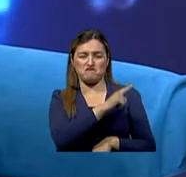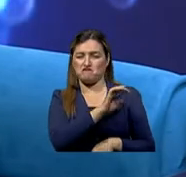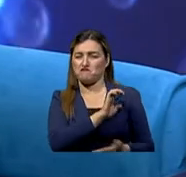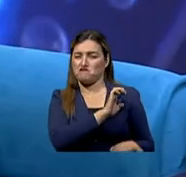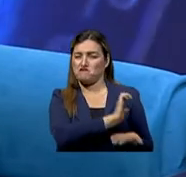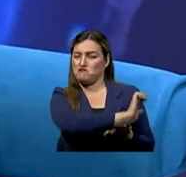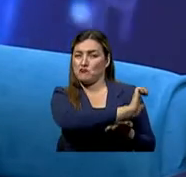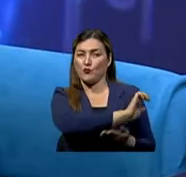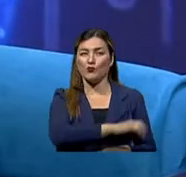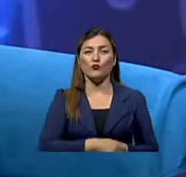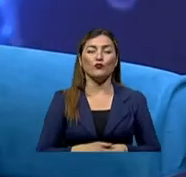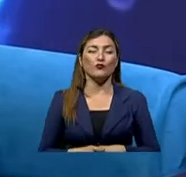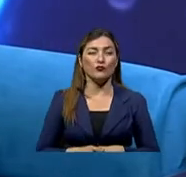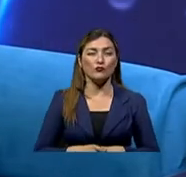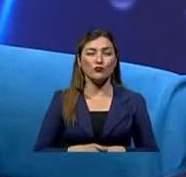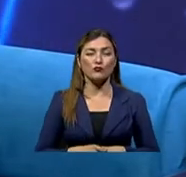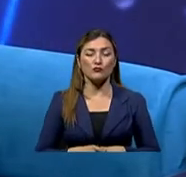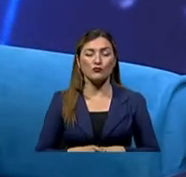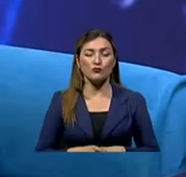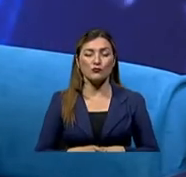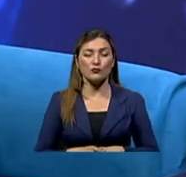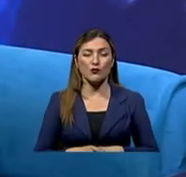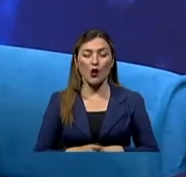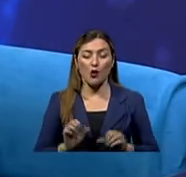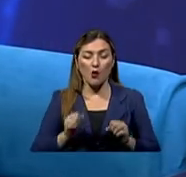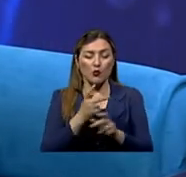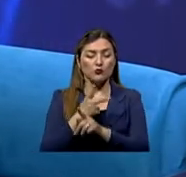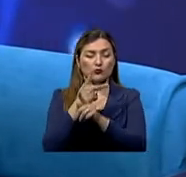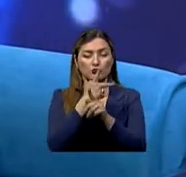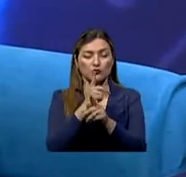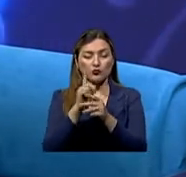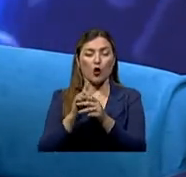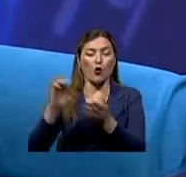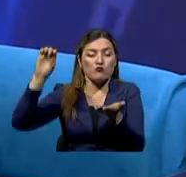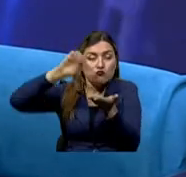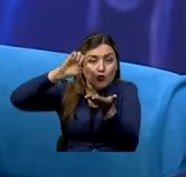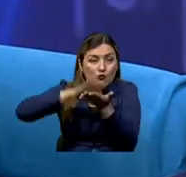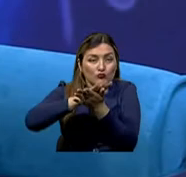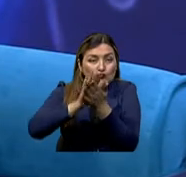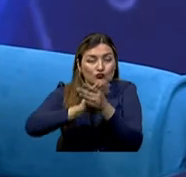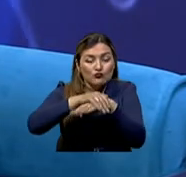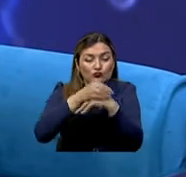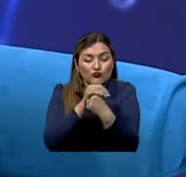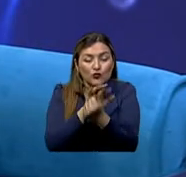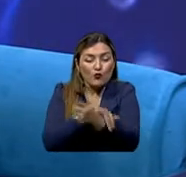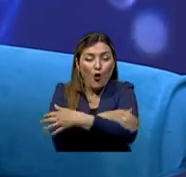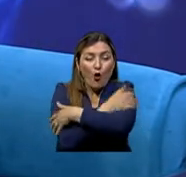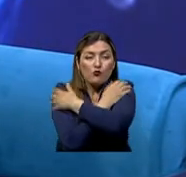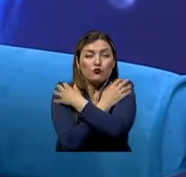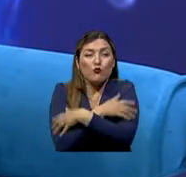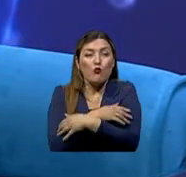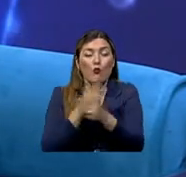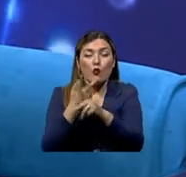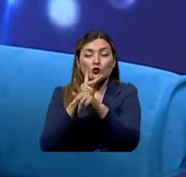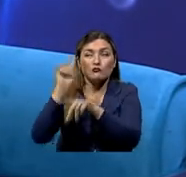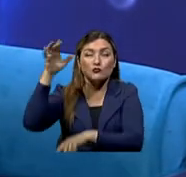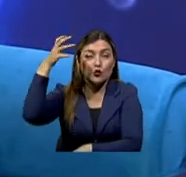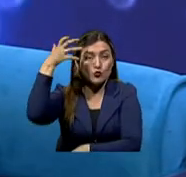si uno tiene el cuidado, puede ponerse su bronceado, su protector solar, ahora tienen esa probabilidad de utilizar